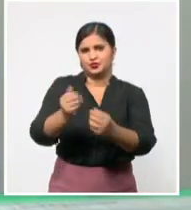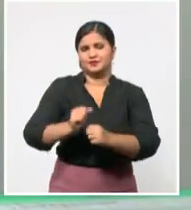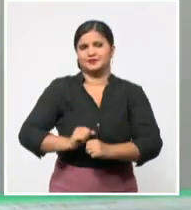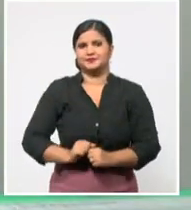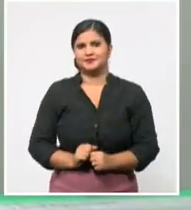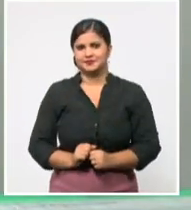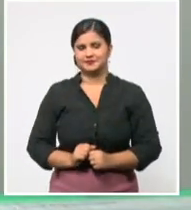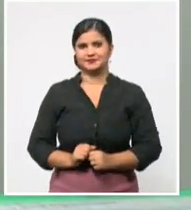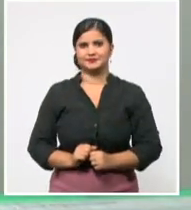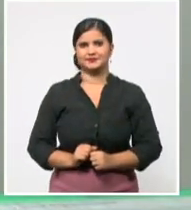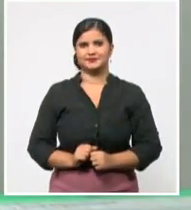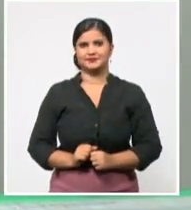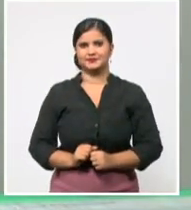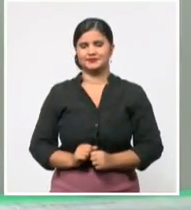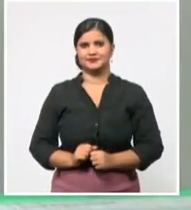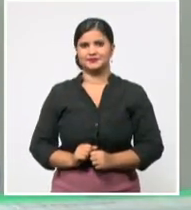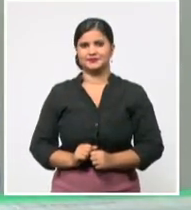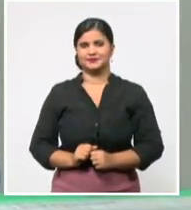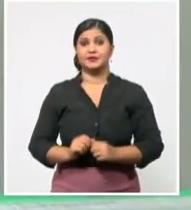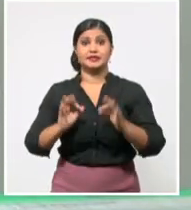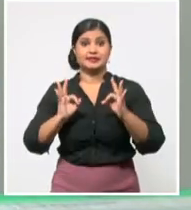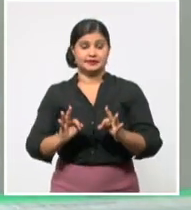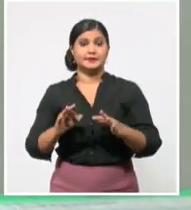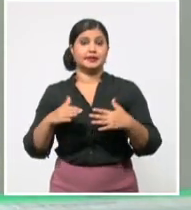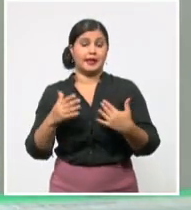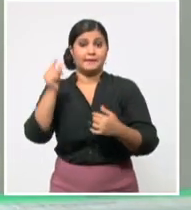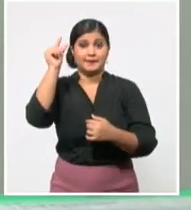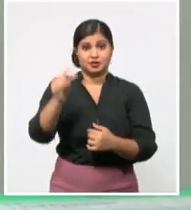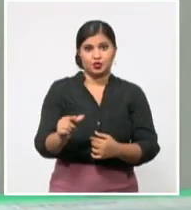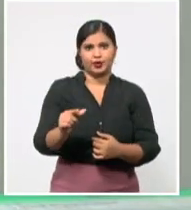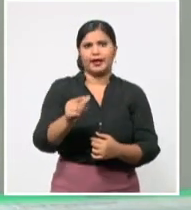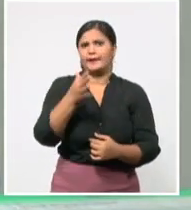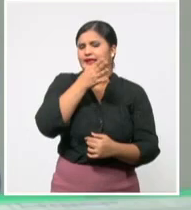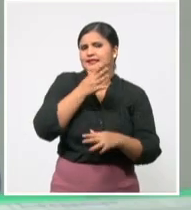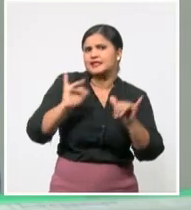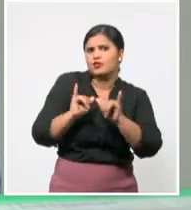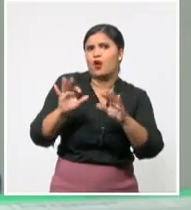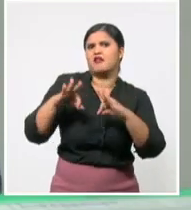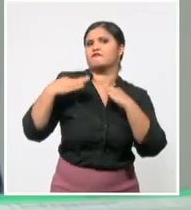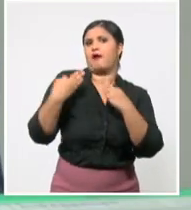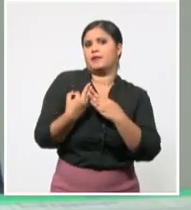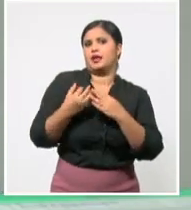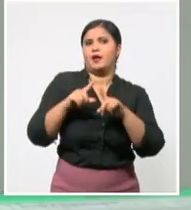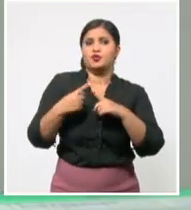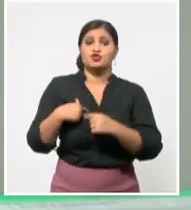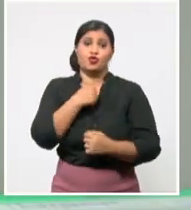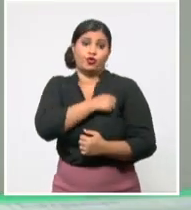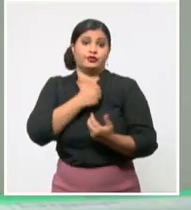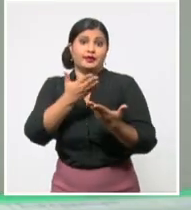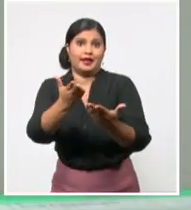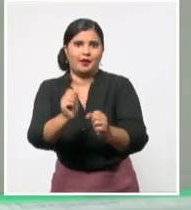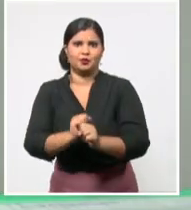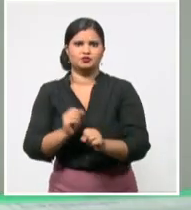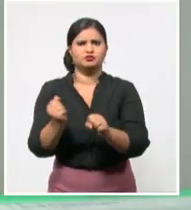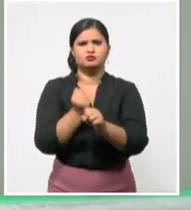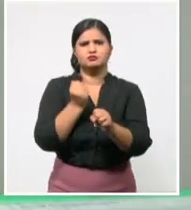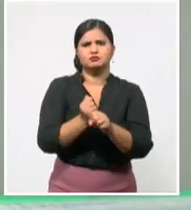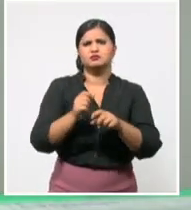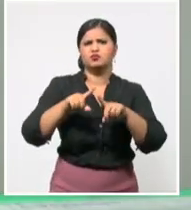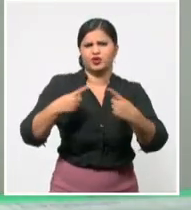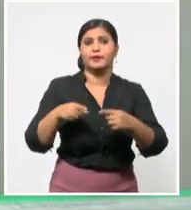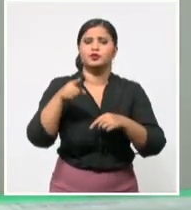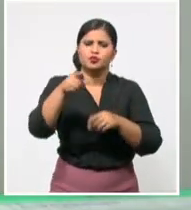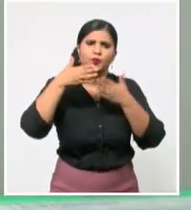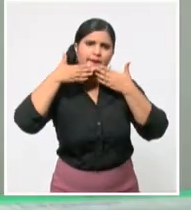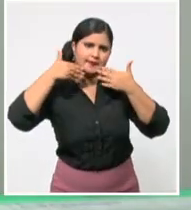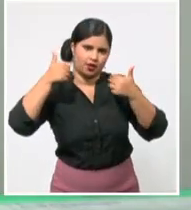personas que han sido sus pacientes en estos momentos en una situación terrible para el mundo, como ha sido la